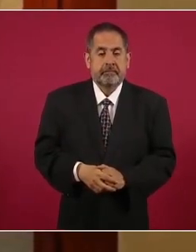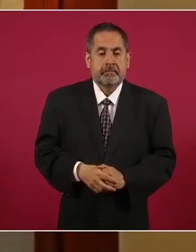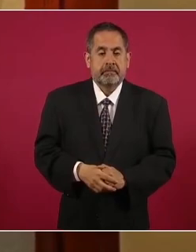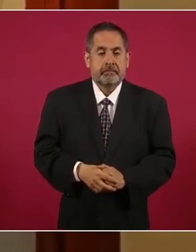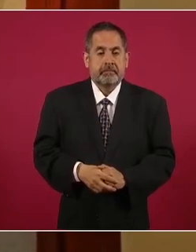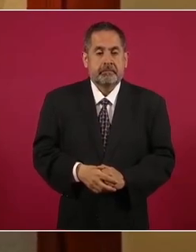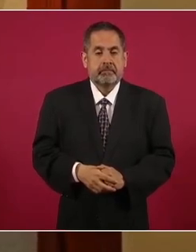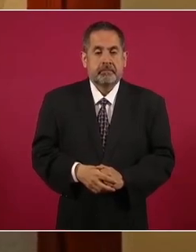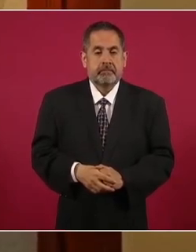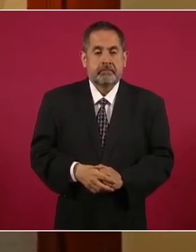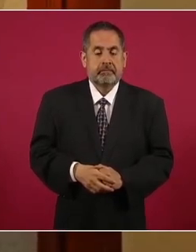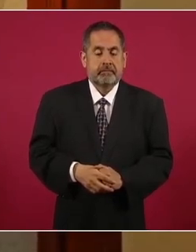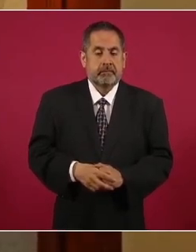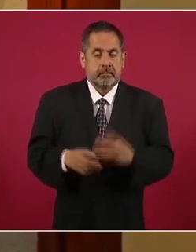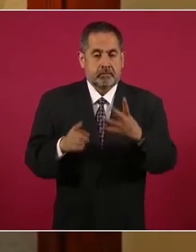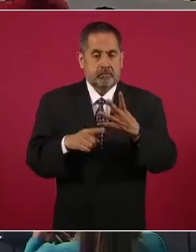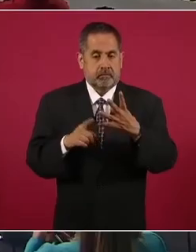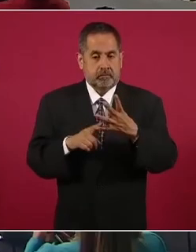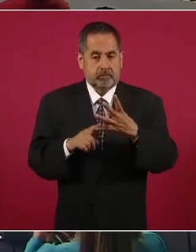cuarto,